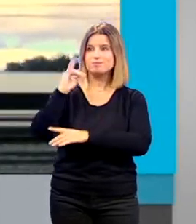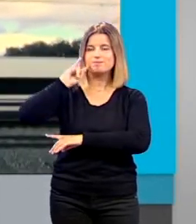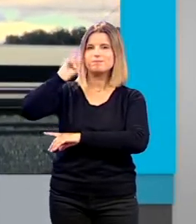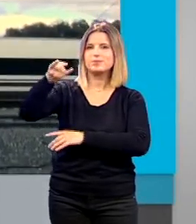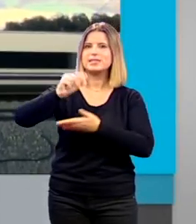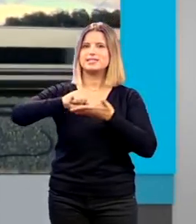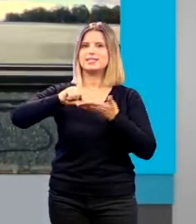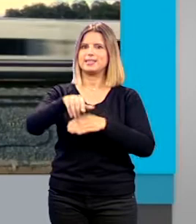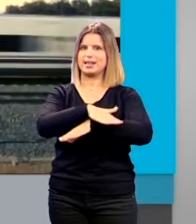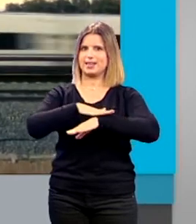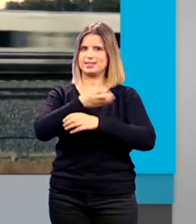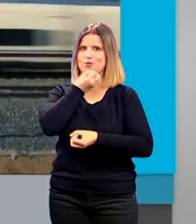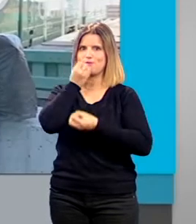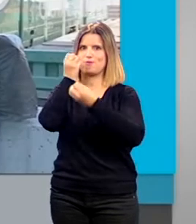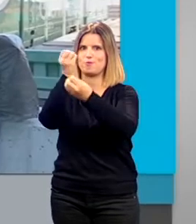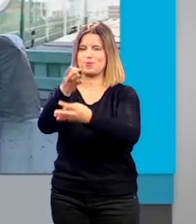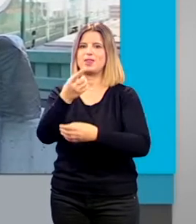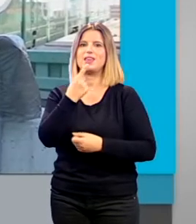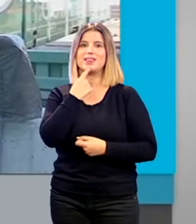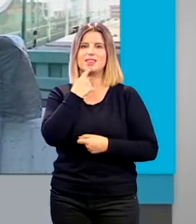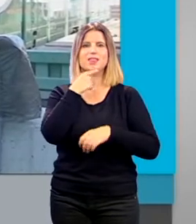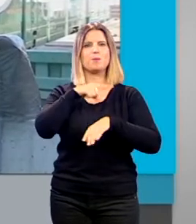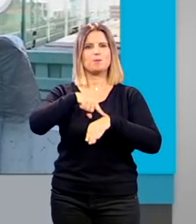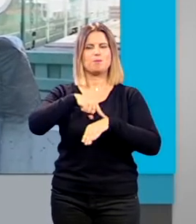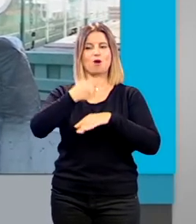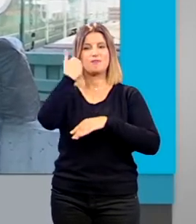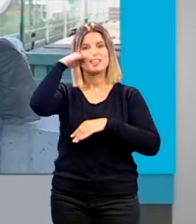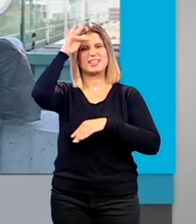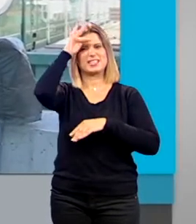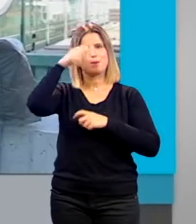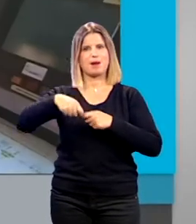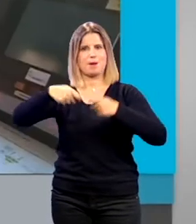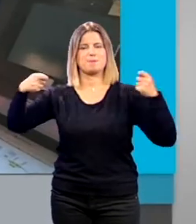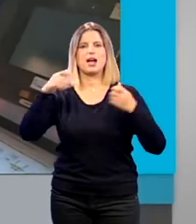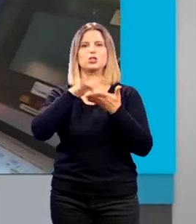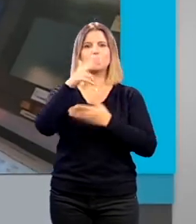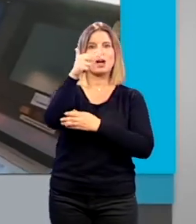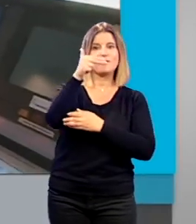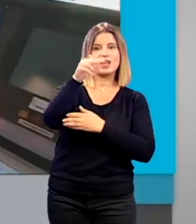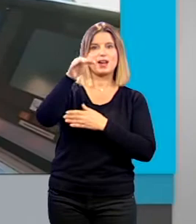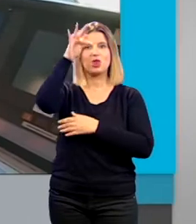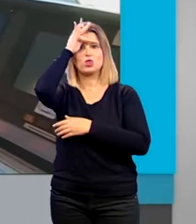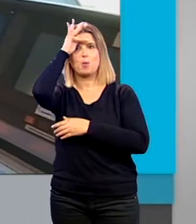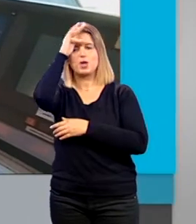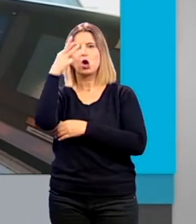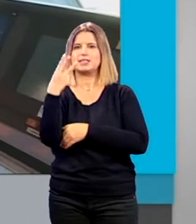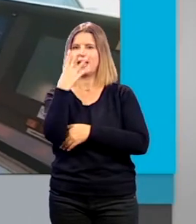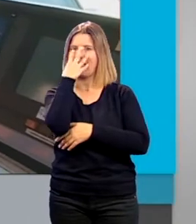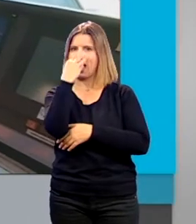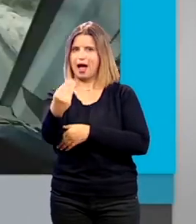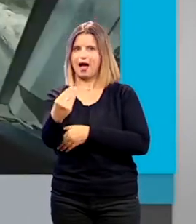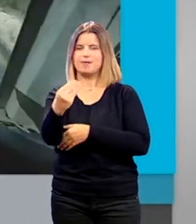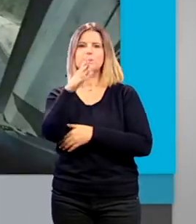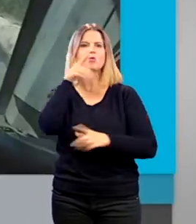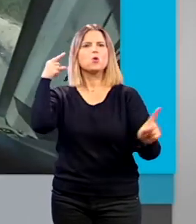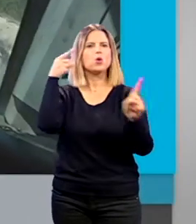la Secretaría de Estado de Comunicaciones señalando el refuerzo en el fin de semana. Serán los viernes y los domingos con tres conexiones y tiene